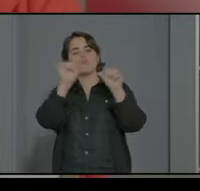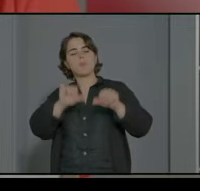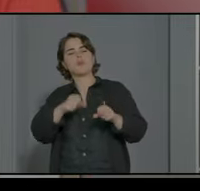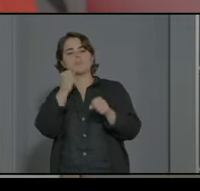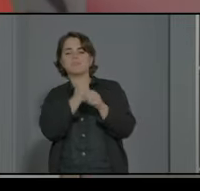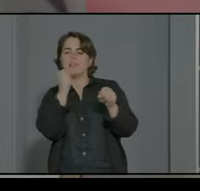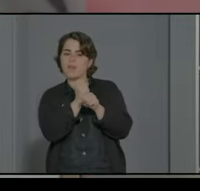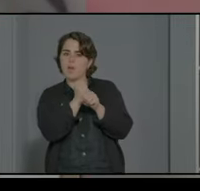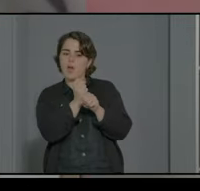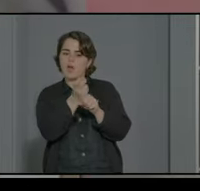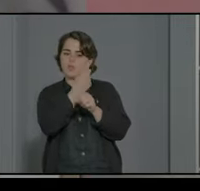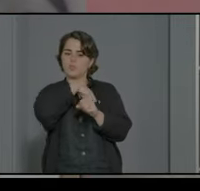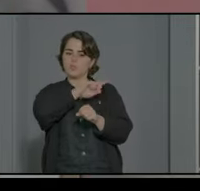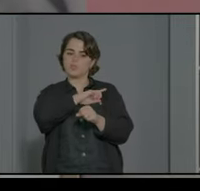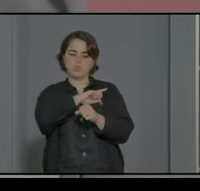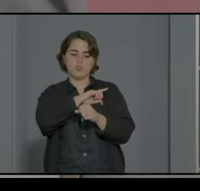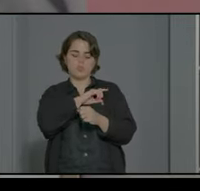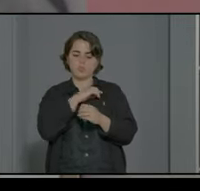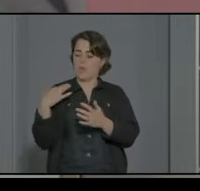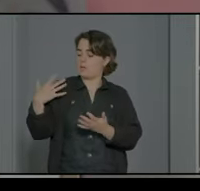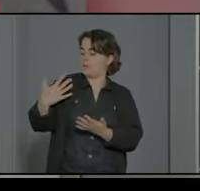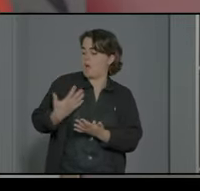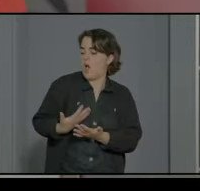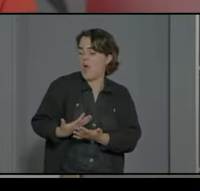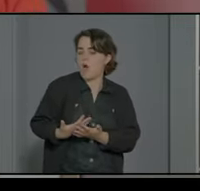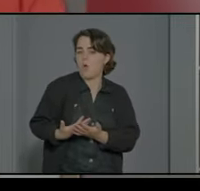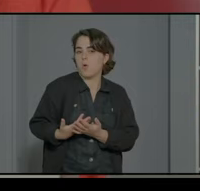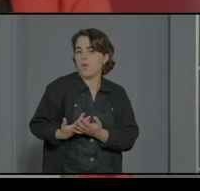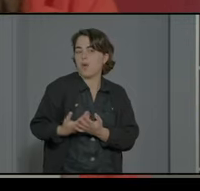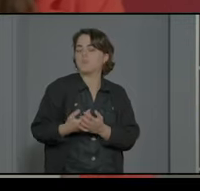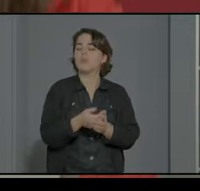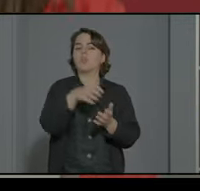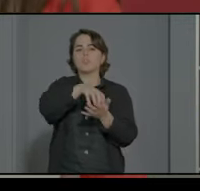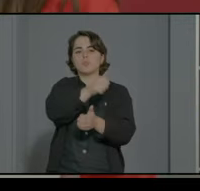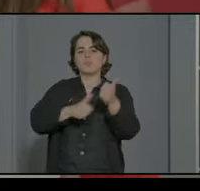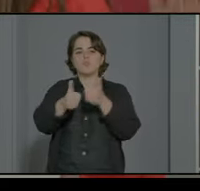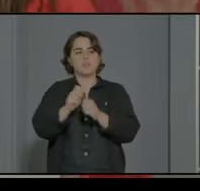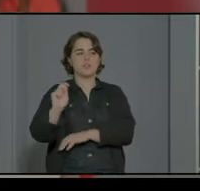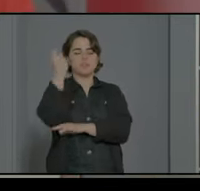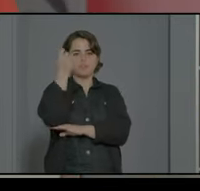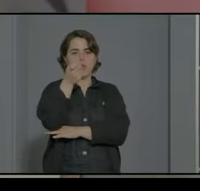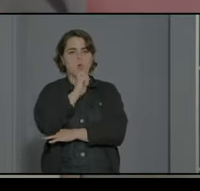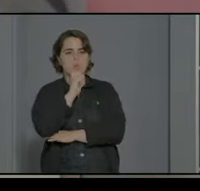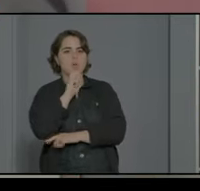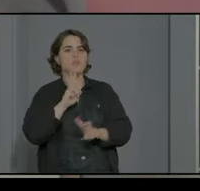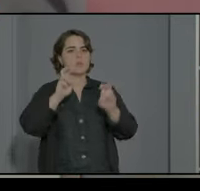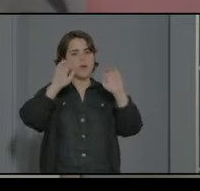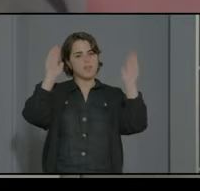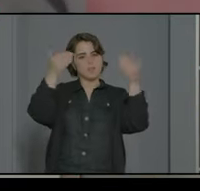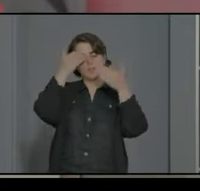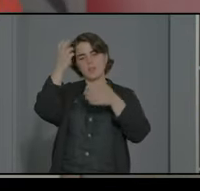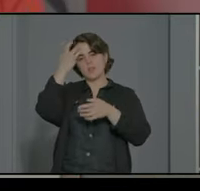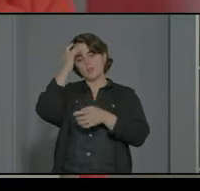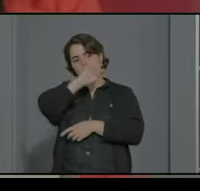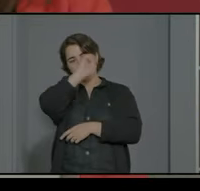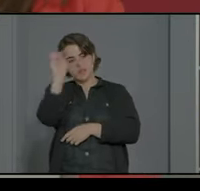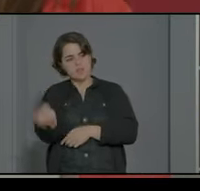trayectoria que hemos llegado hasta ser un centro preferente también vamos a hablar un poco de TEA de neurodiversidad de